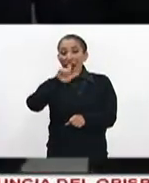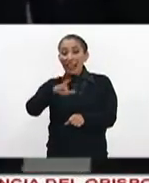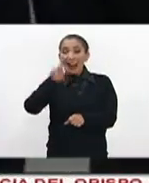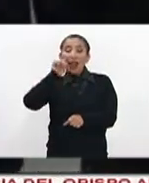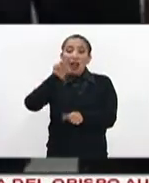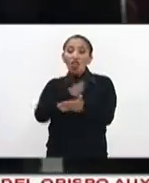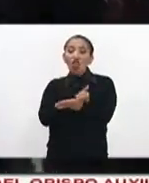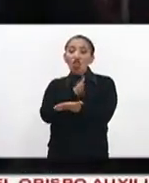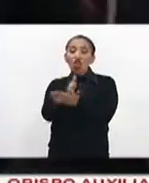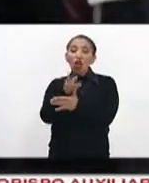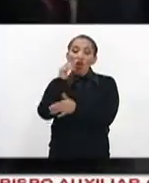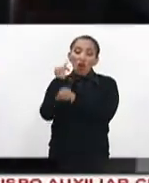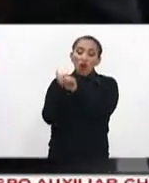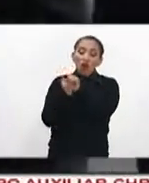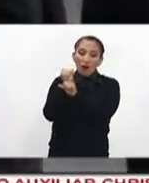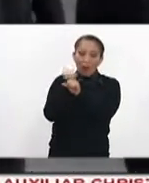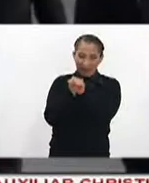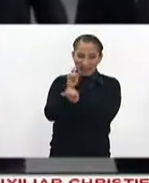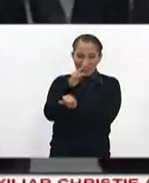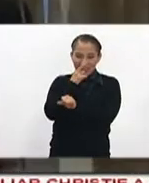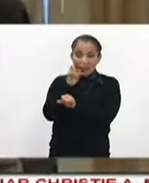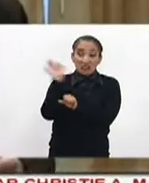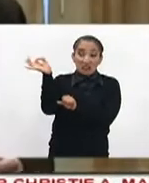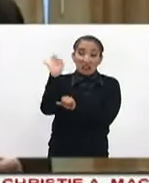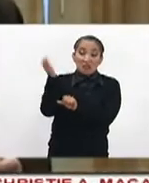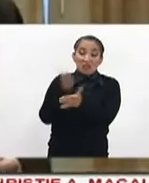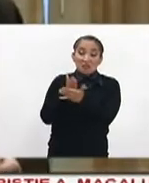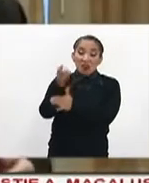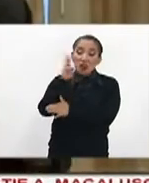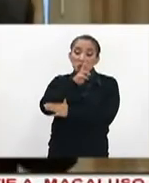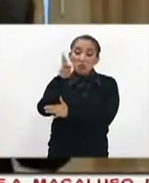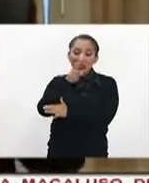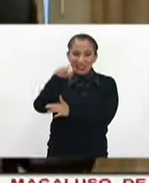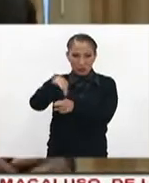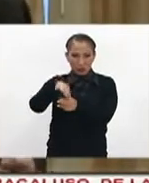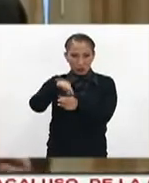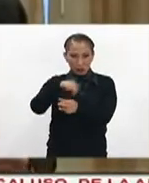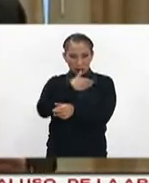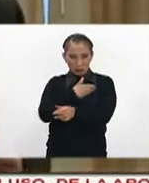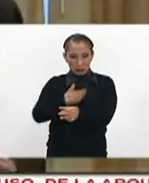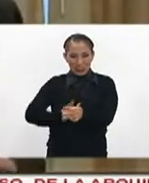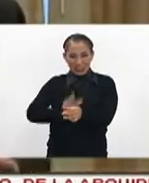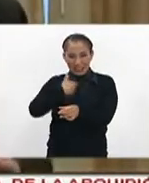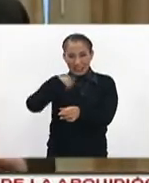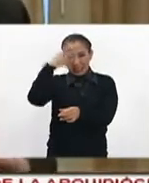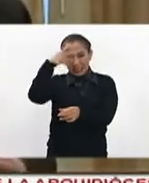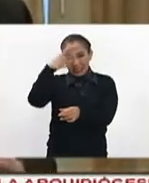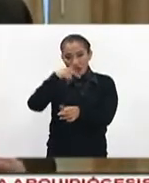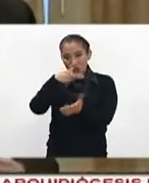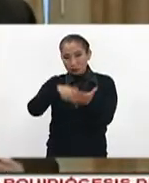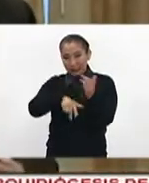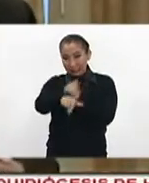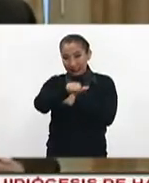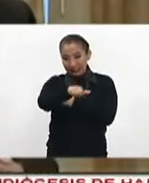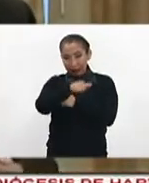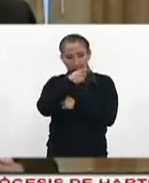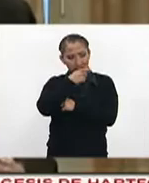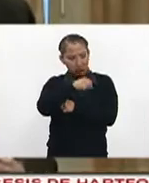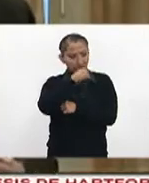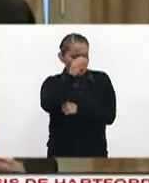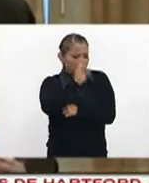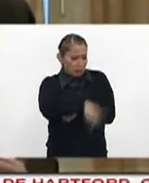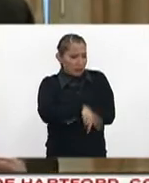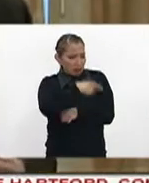entrometimiento o la presunta intrusión de Rusia en las elecciones presidenciales del 2016. Por otra parte, admitió